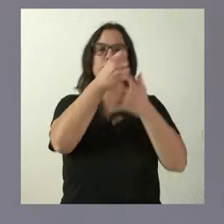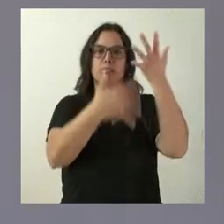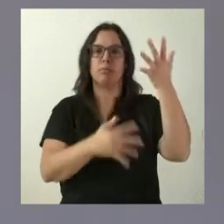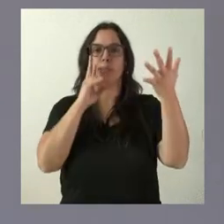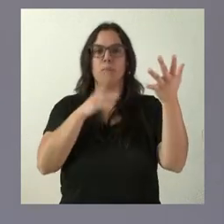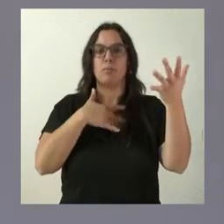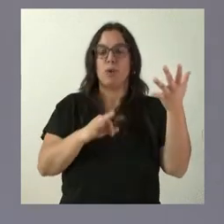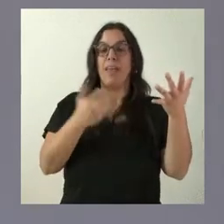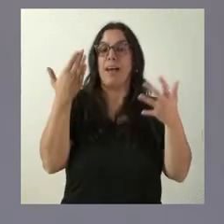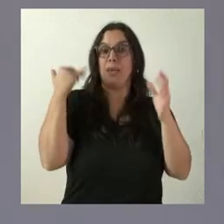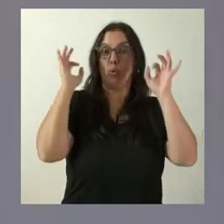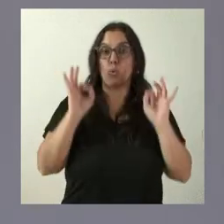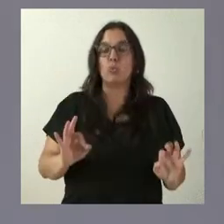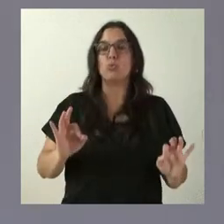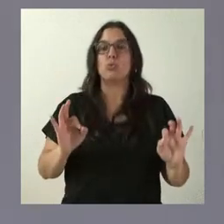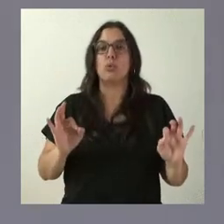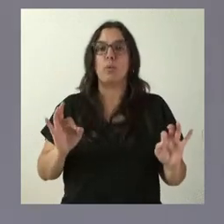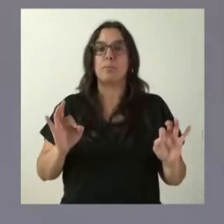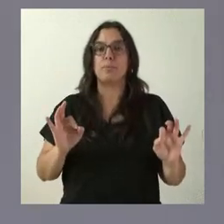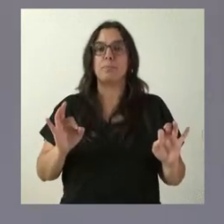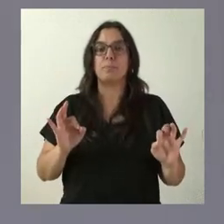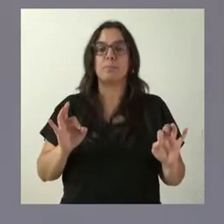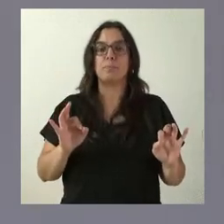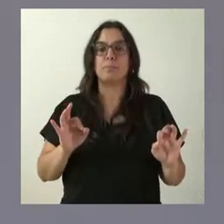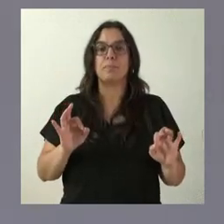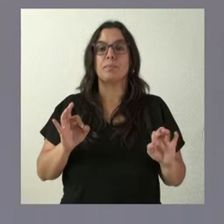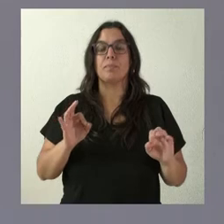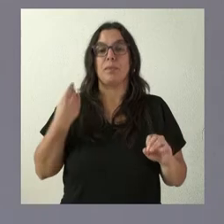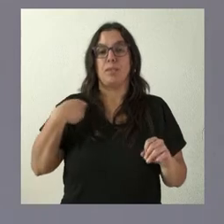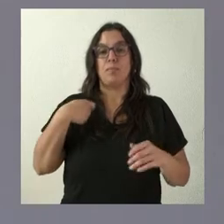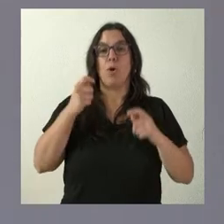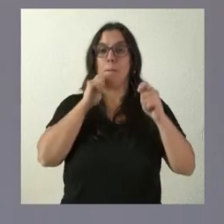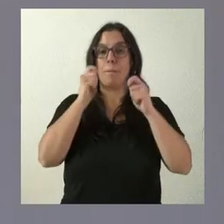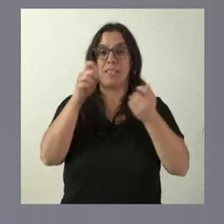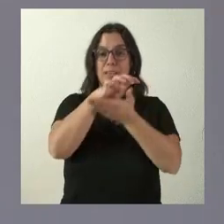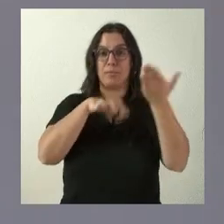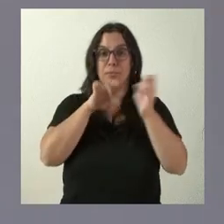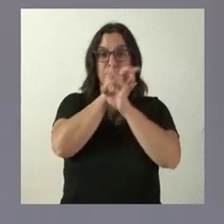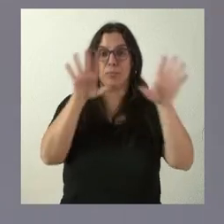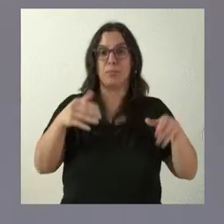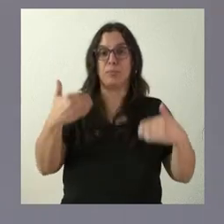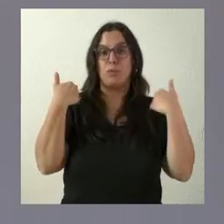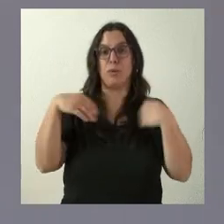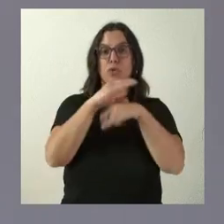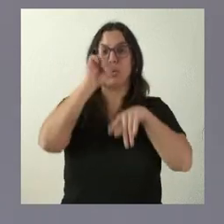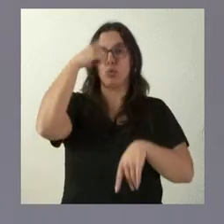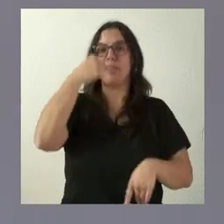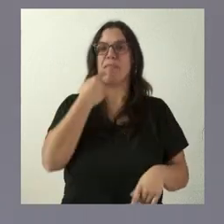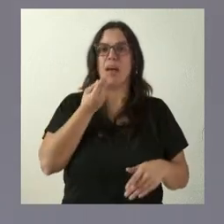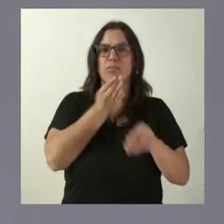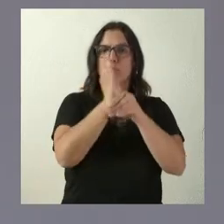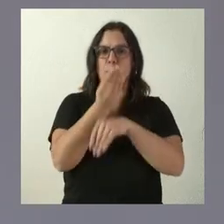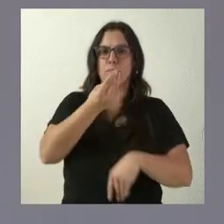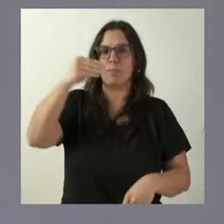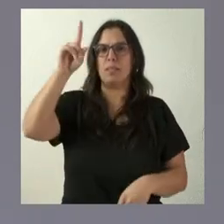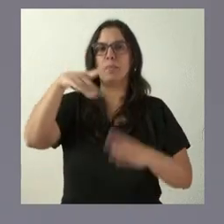señalar que ayer mismo se emitió una nota de prensa por parte de la Consejería de Cultura, donde se hablaba también de nuevas aportaciones y de